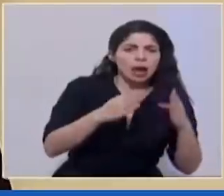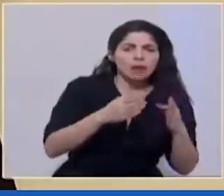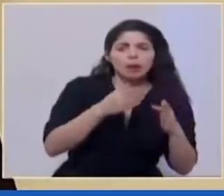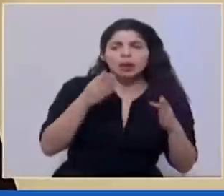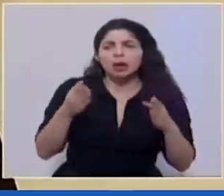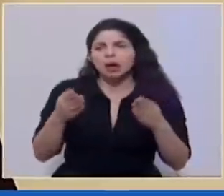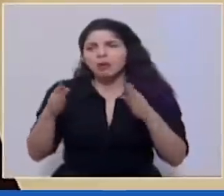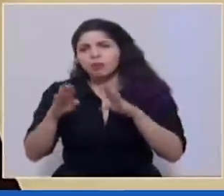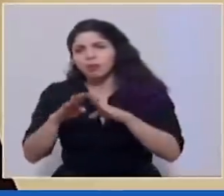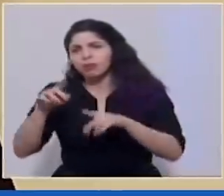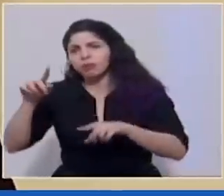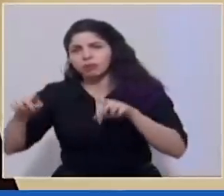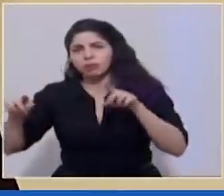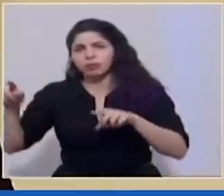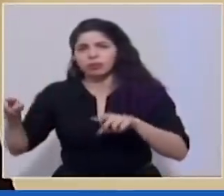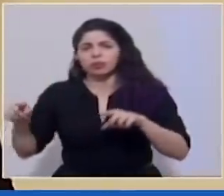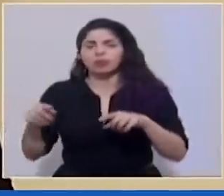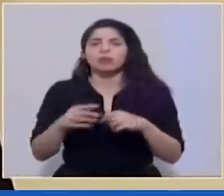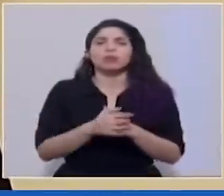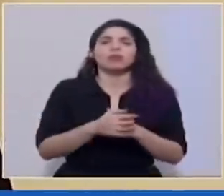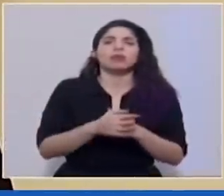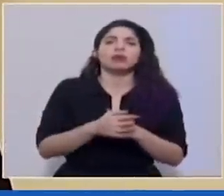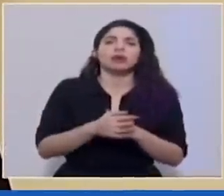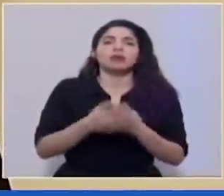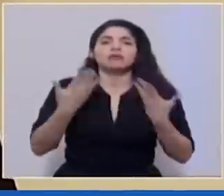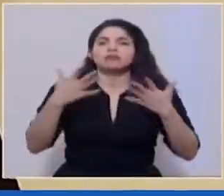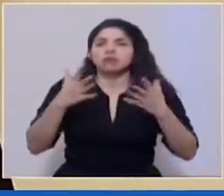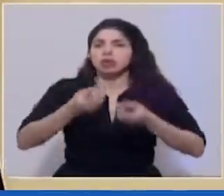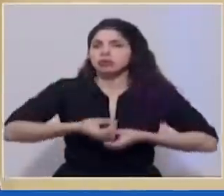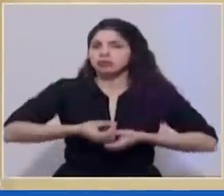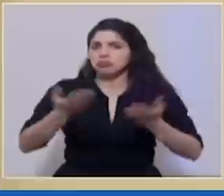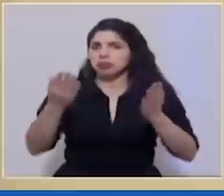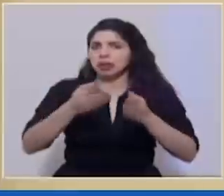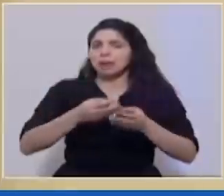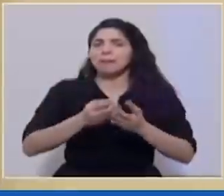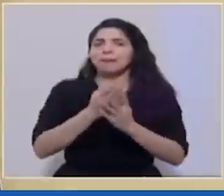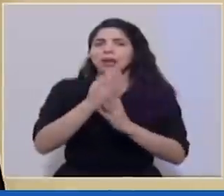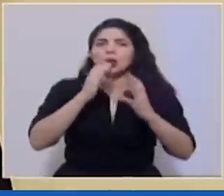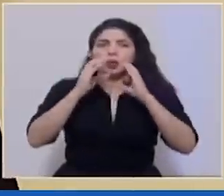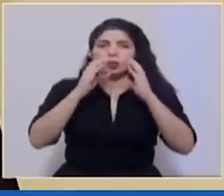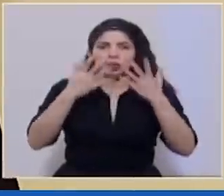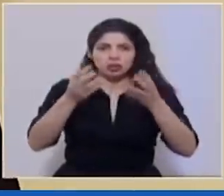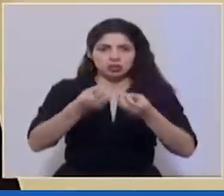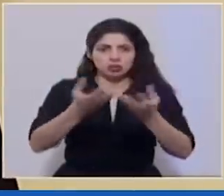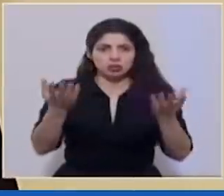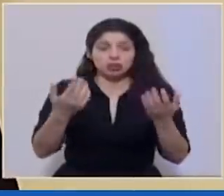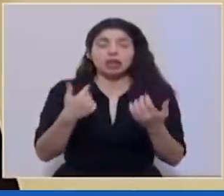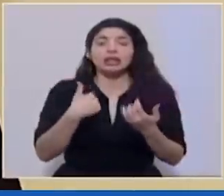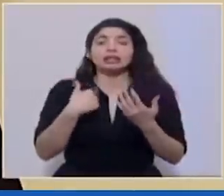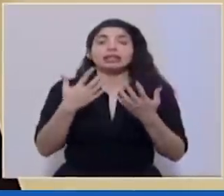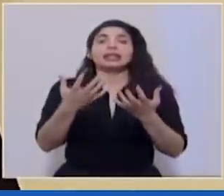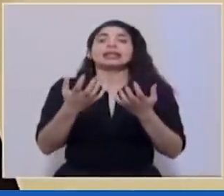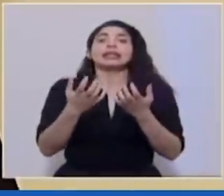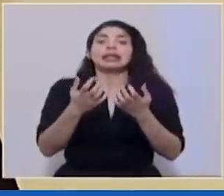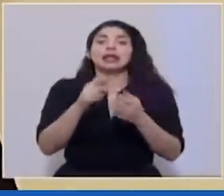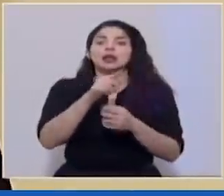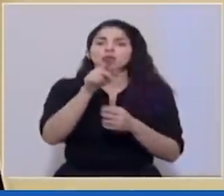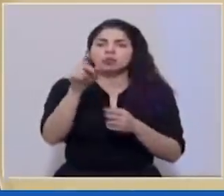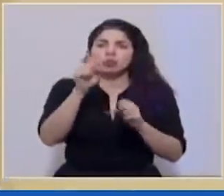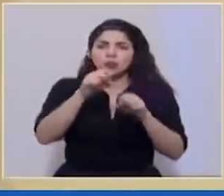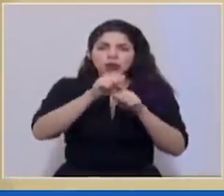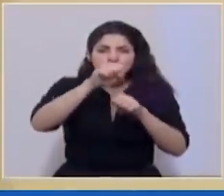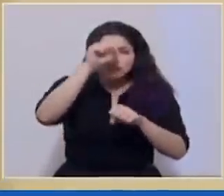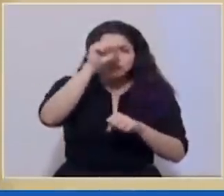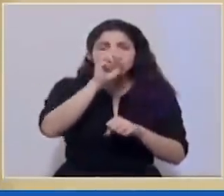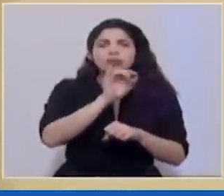serán liberadas de inmediato, las tienen en los medios de comunicación en este momento, y quisiera solicitar que lo puedan consultar en las